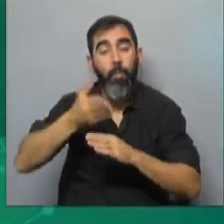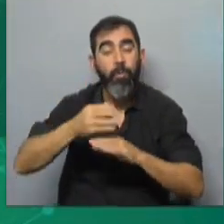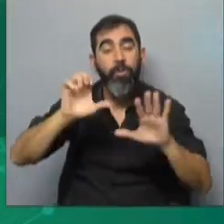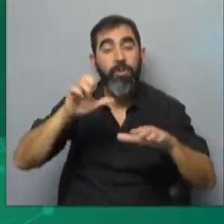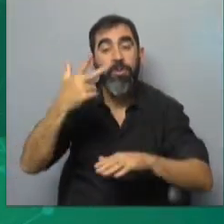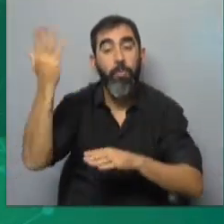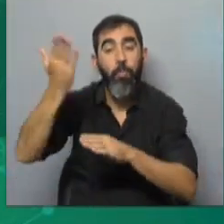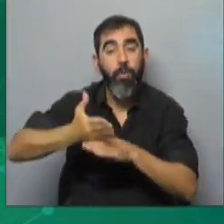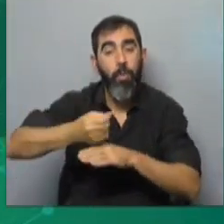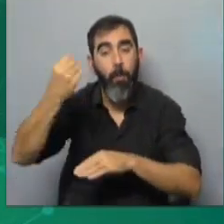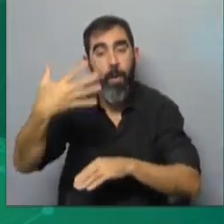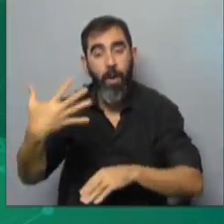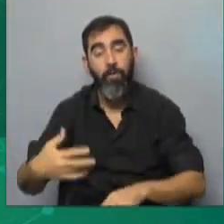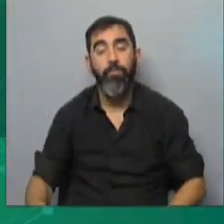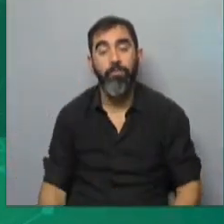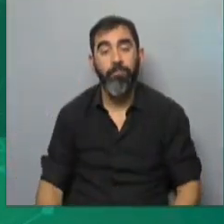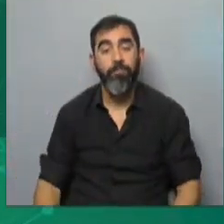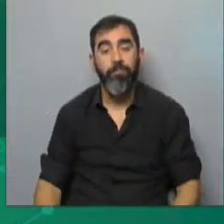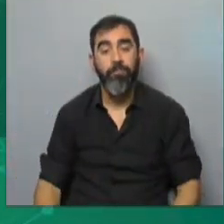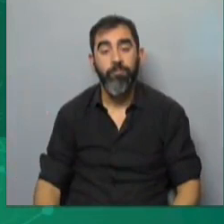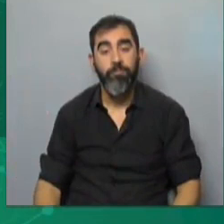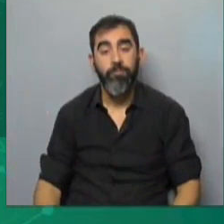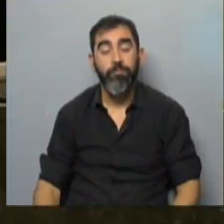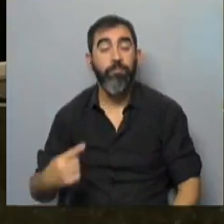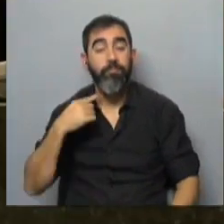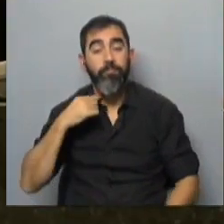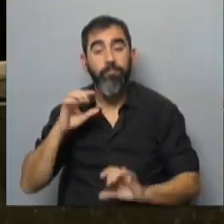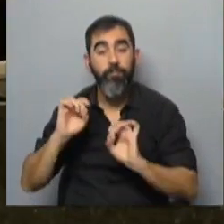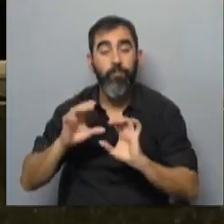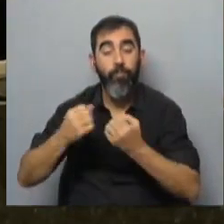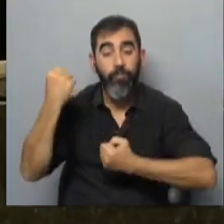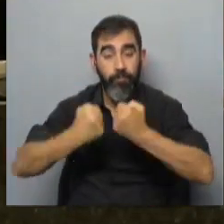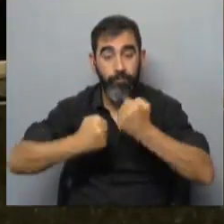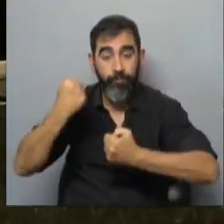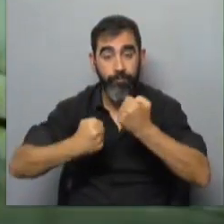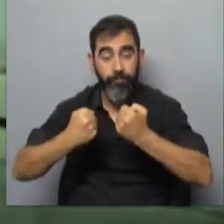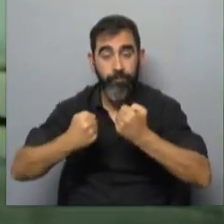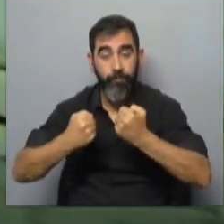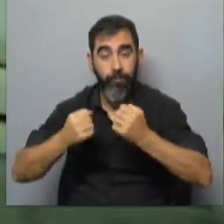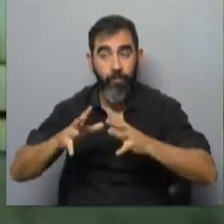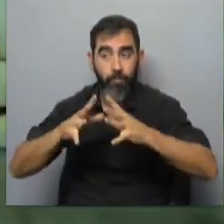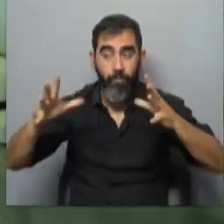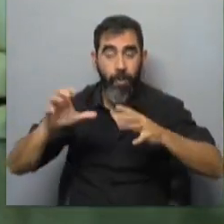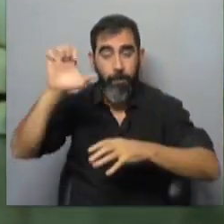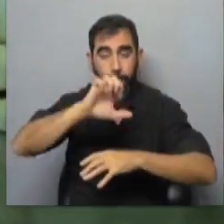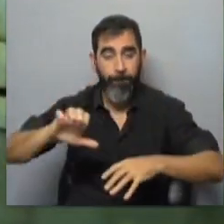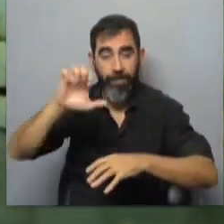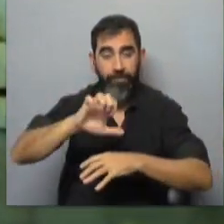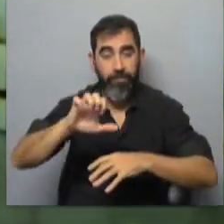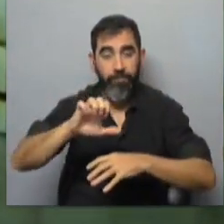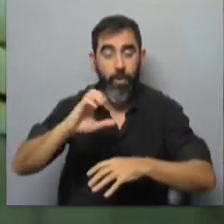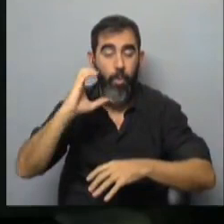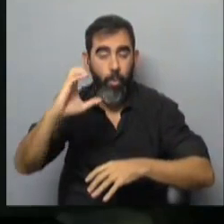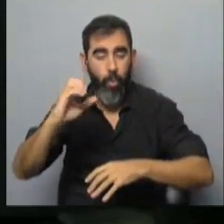de aumento de 63,1%. El precio de gas natural industrial, el utilizado por grandes, medianas y pequeñas empresas,